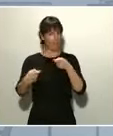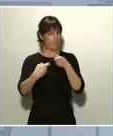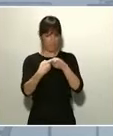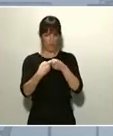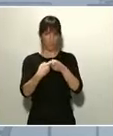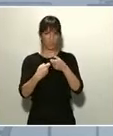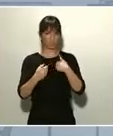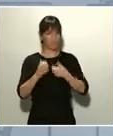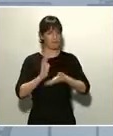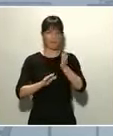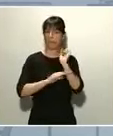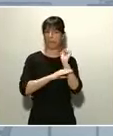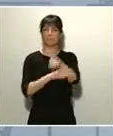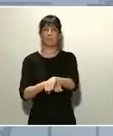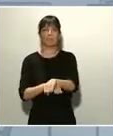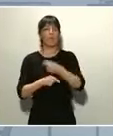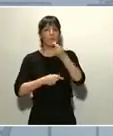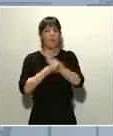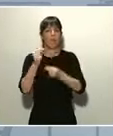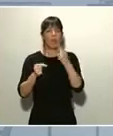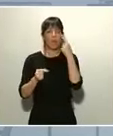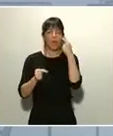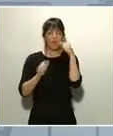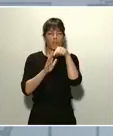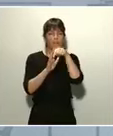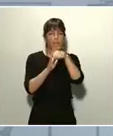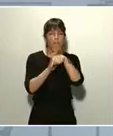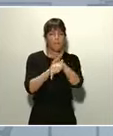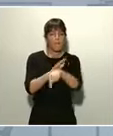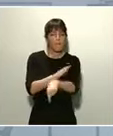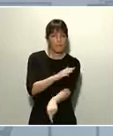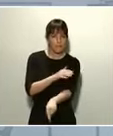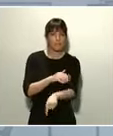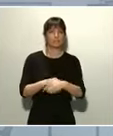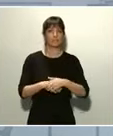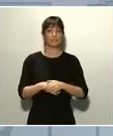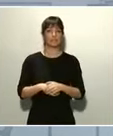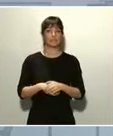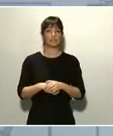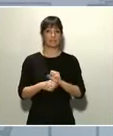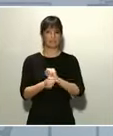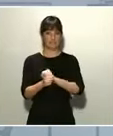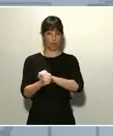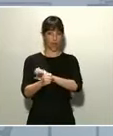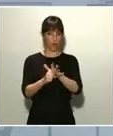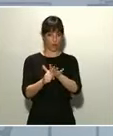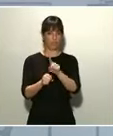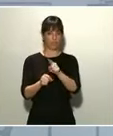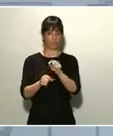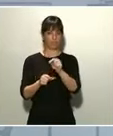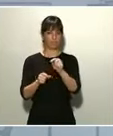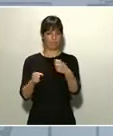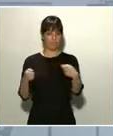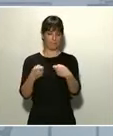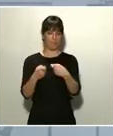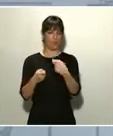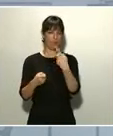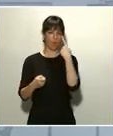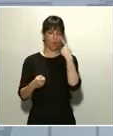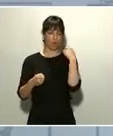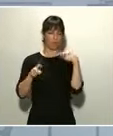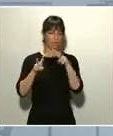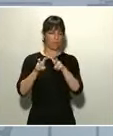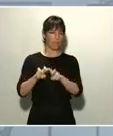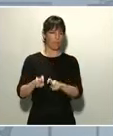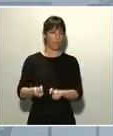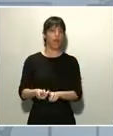estamos conociendo progresivamente. Y en la medida en la que conocemos mejor al virus, cambiamos nuestra forma de combatirlo para ser